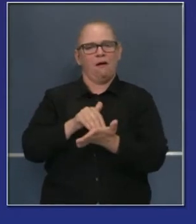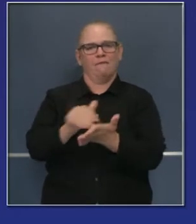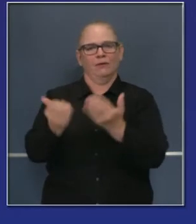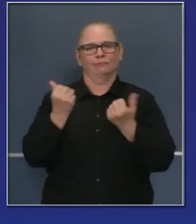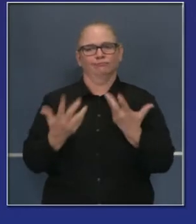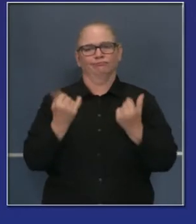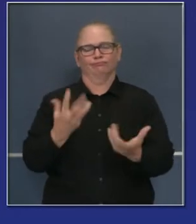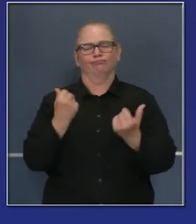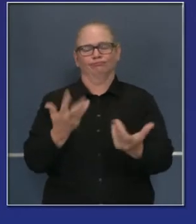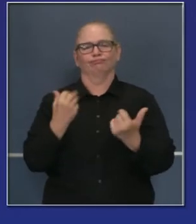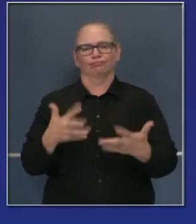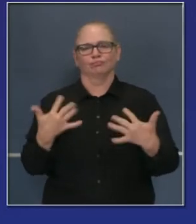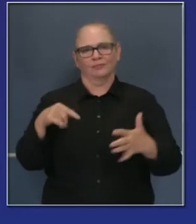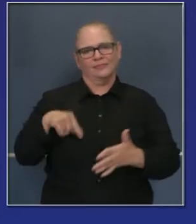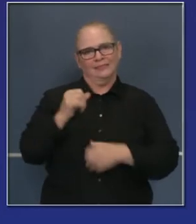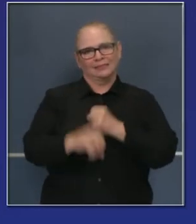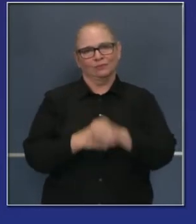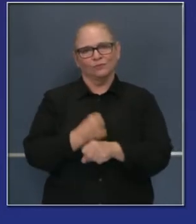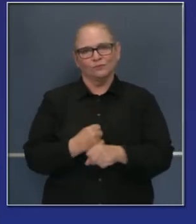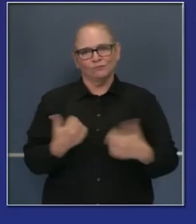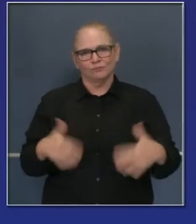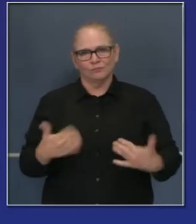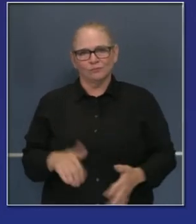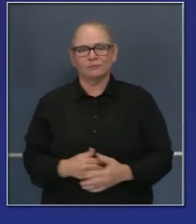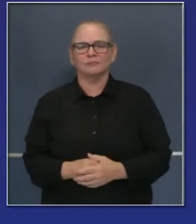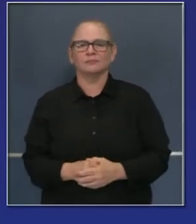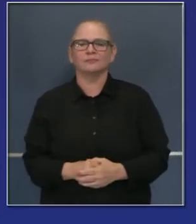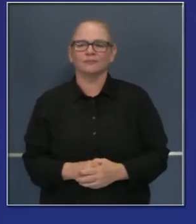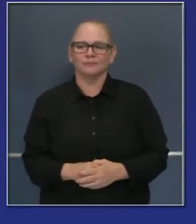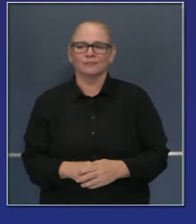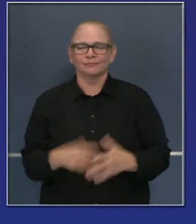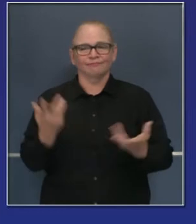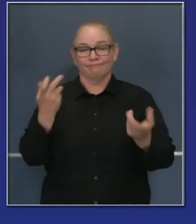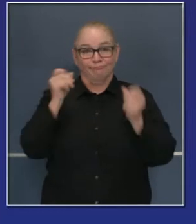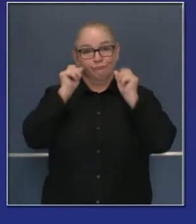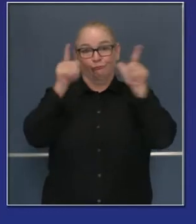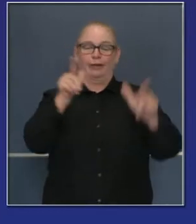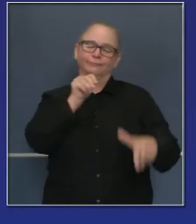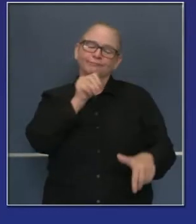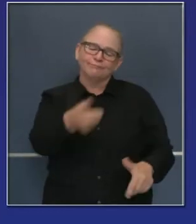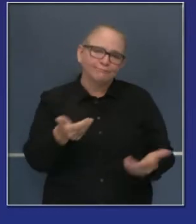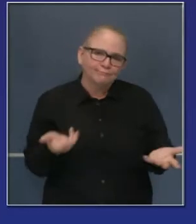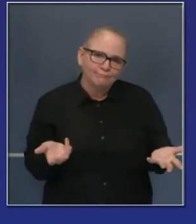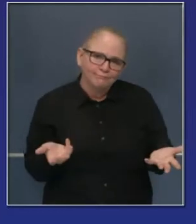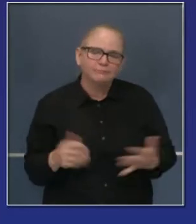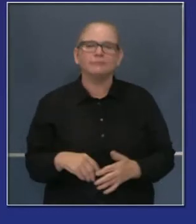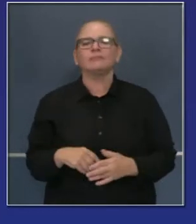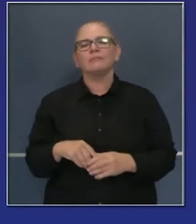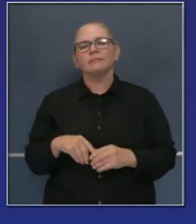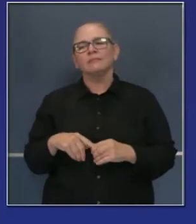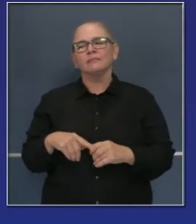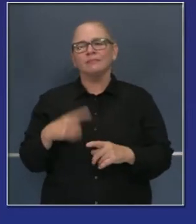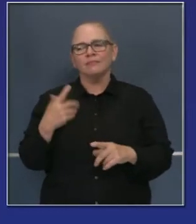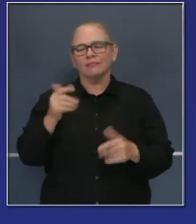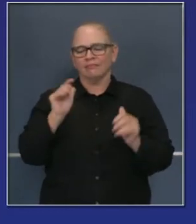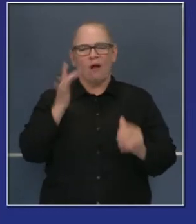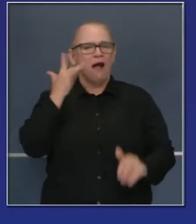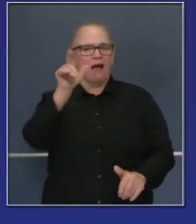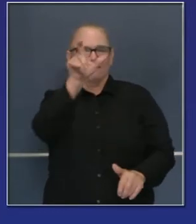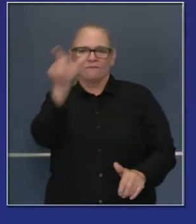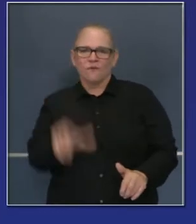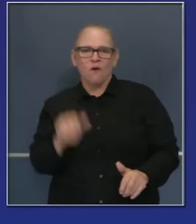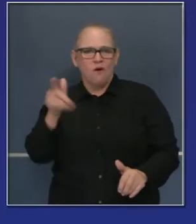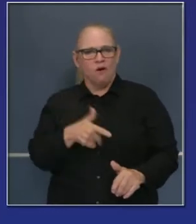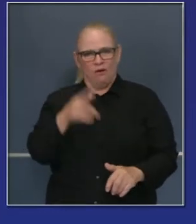es sorprendente que la actividad se ha formado en un número de condados a lo largo de la